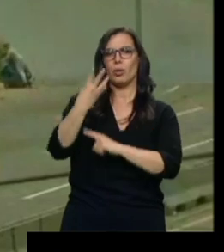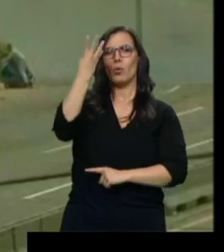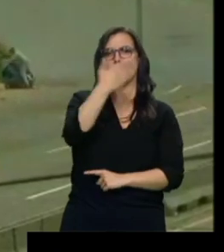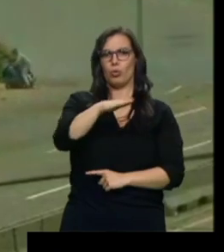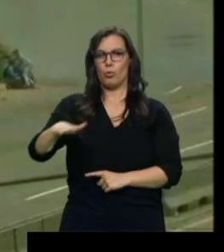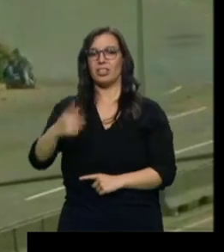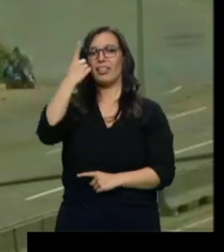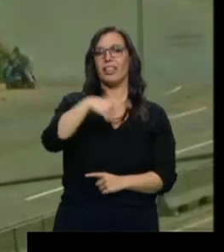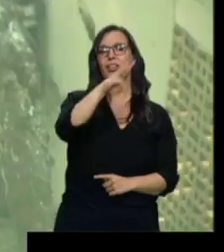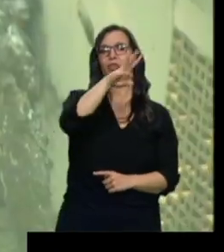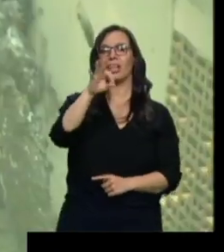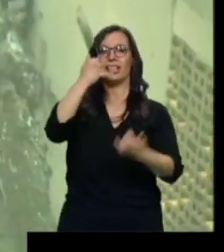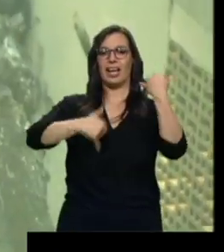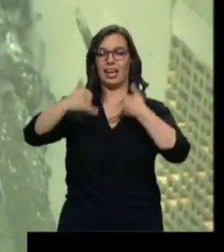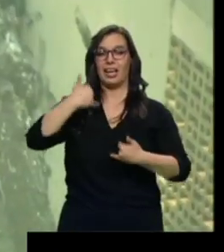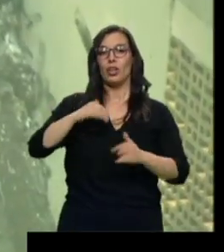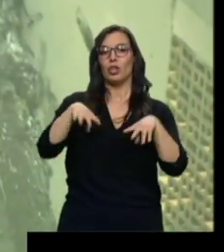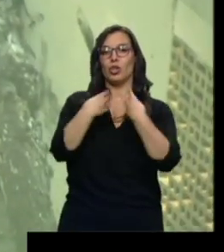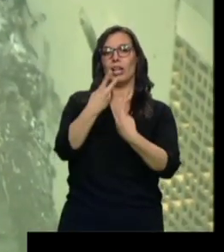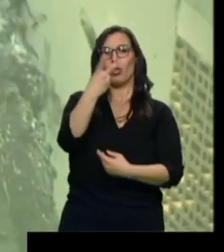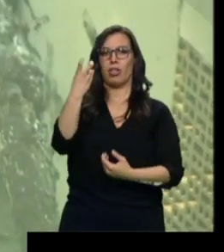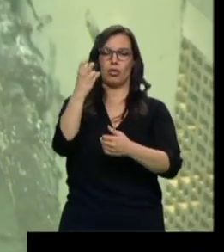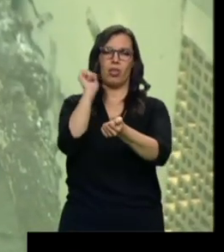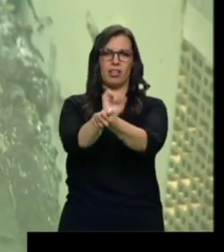130 heridos y más de 200 detenidos.